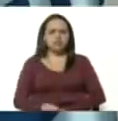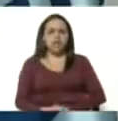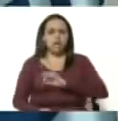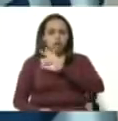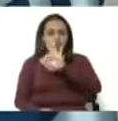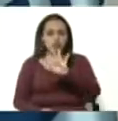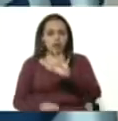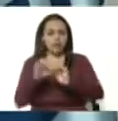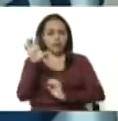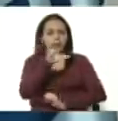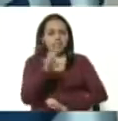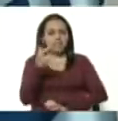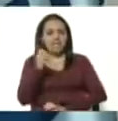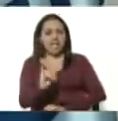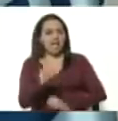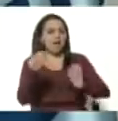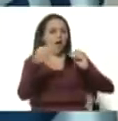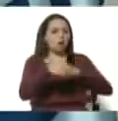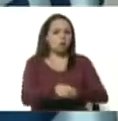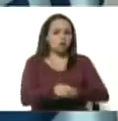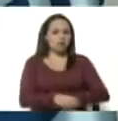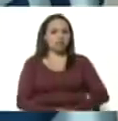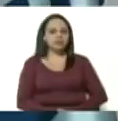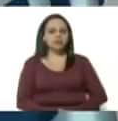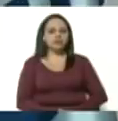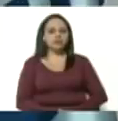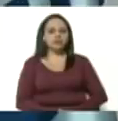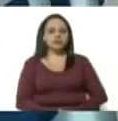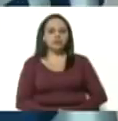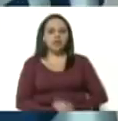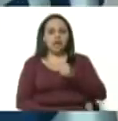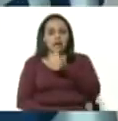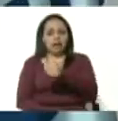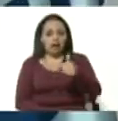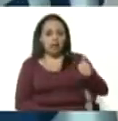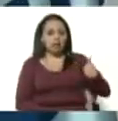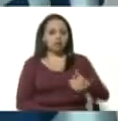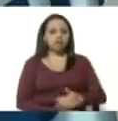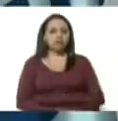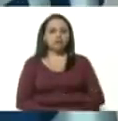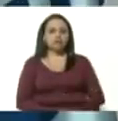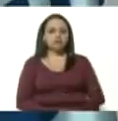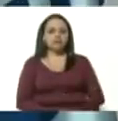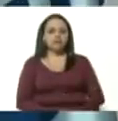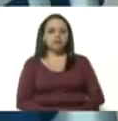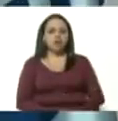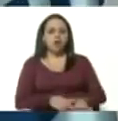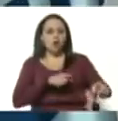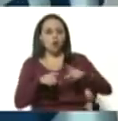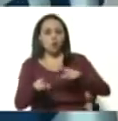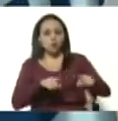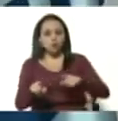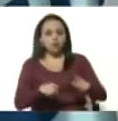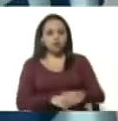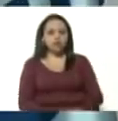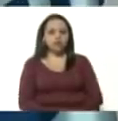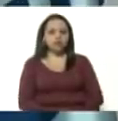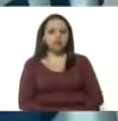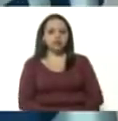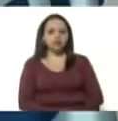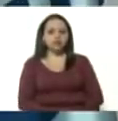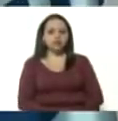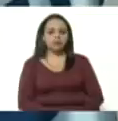que se han complotado para cada uno coordinado con el otro de